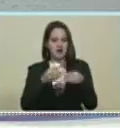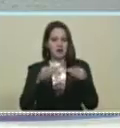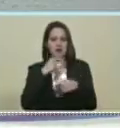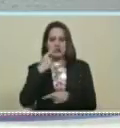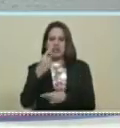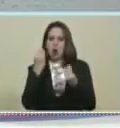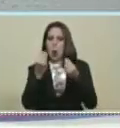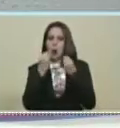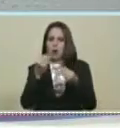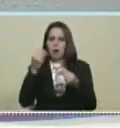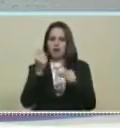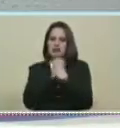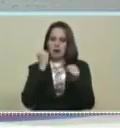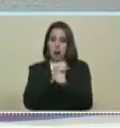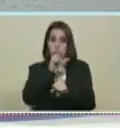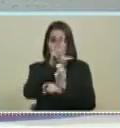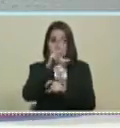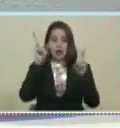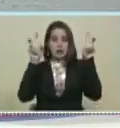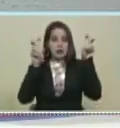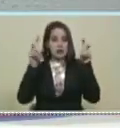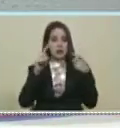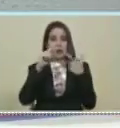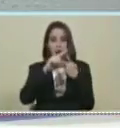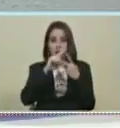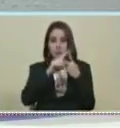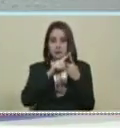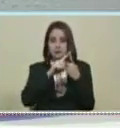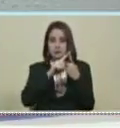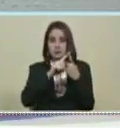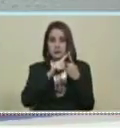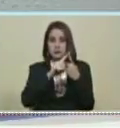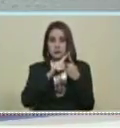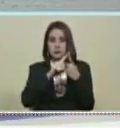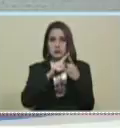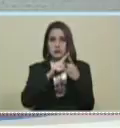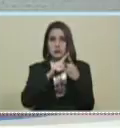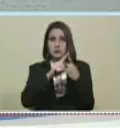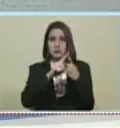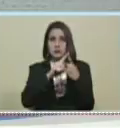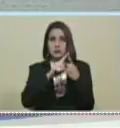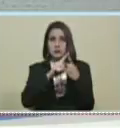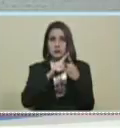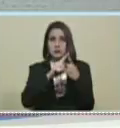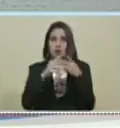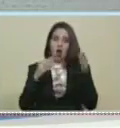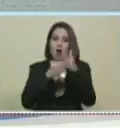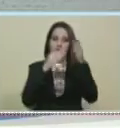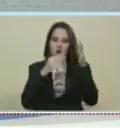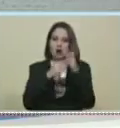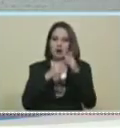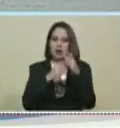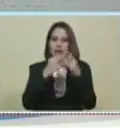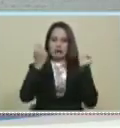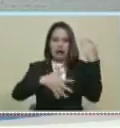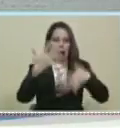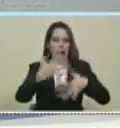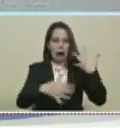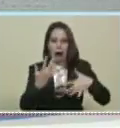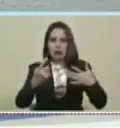trabajo Hay tres temas Centrales Presidente Primero Combatir La especulación Fue un compromiso Que